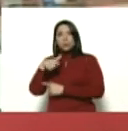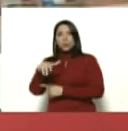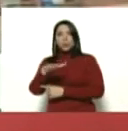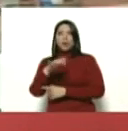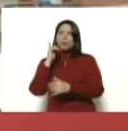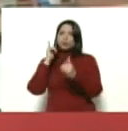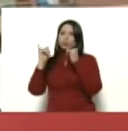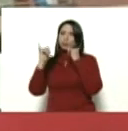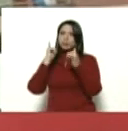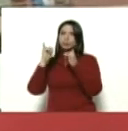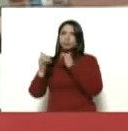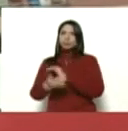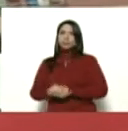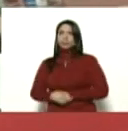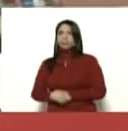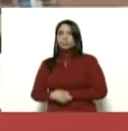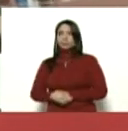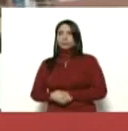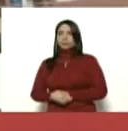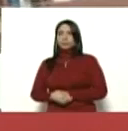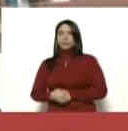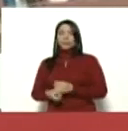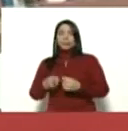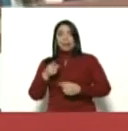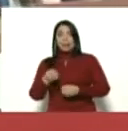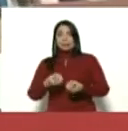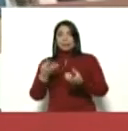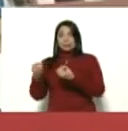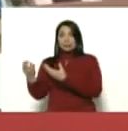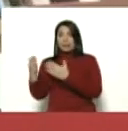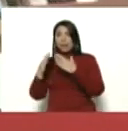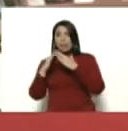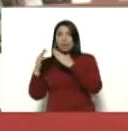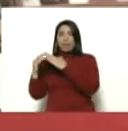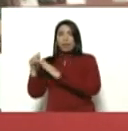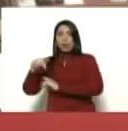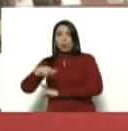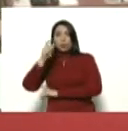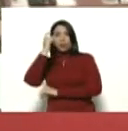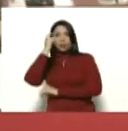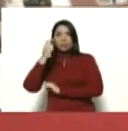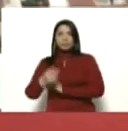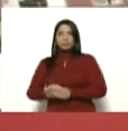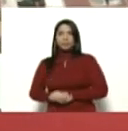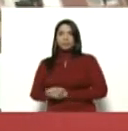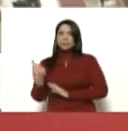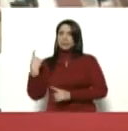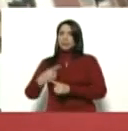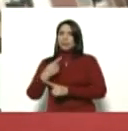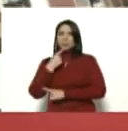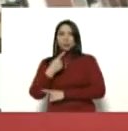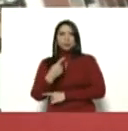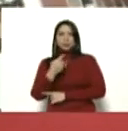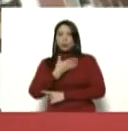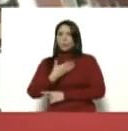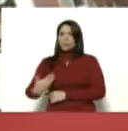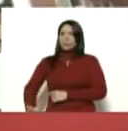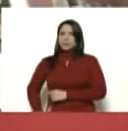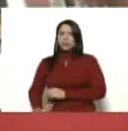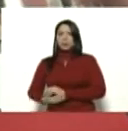celebrando esta entrega de viviendas el día de hoy y tenemos que decirlo presidente